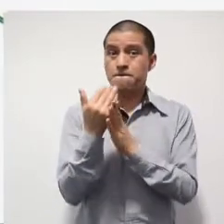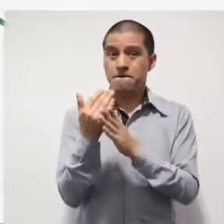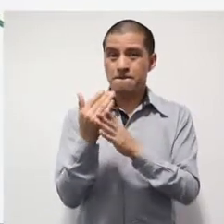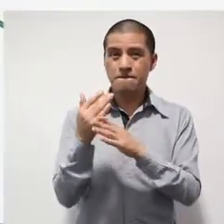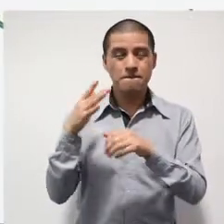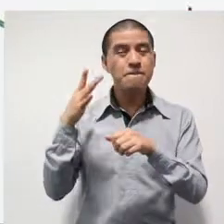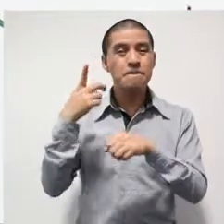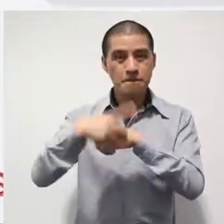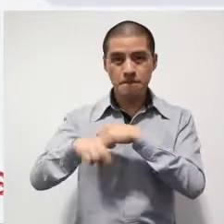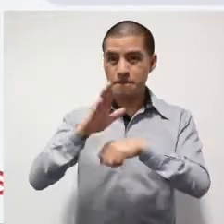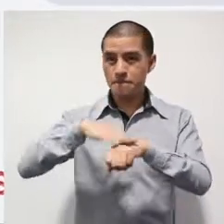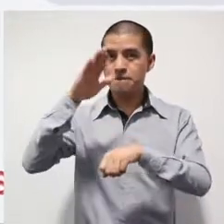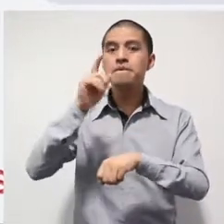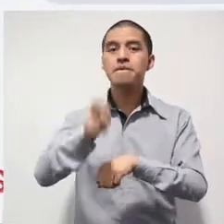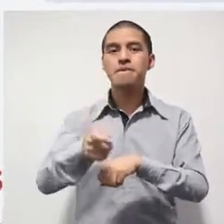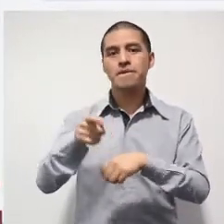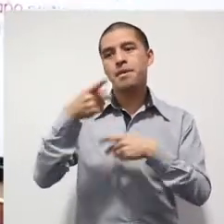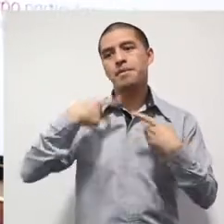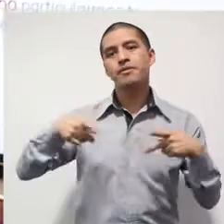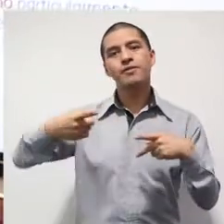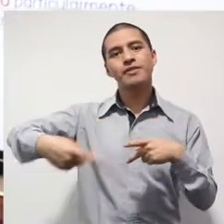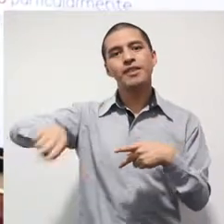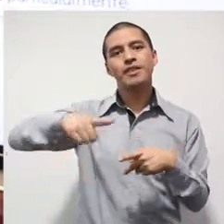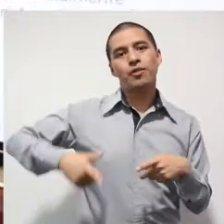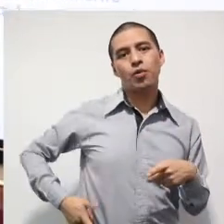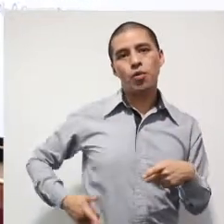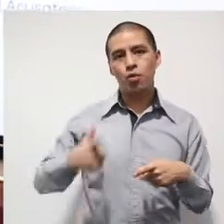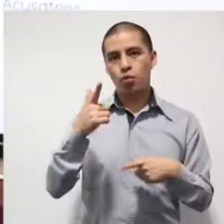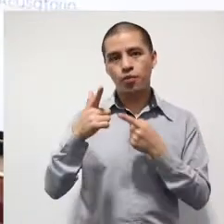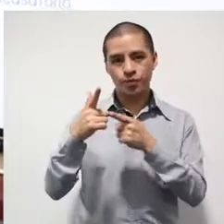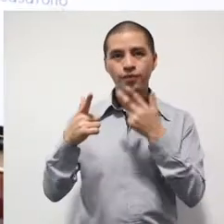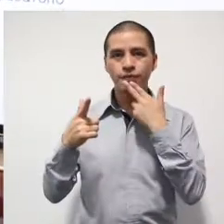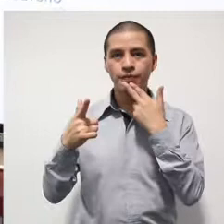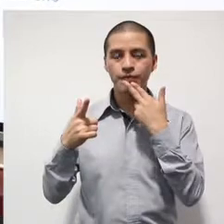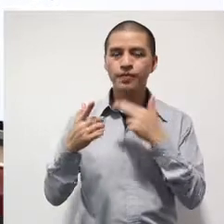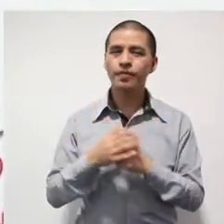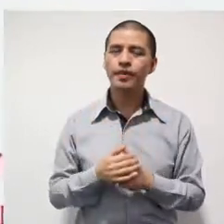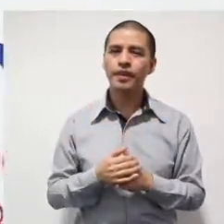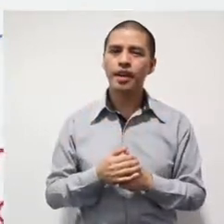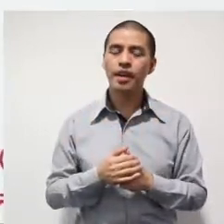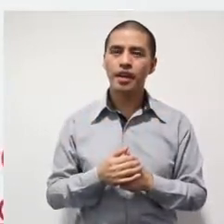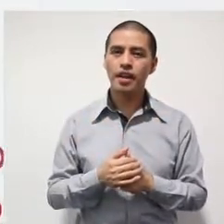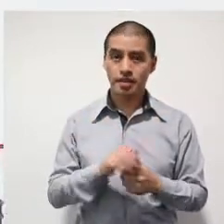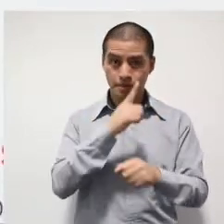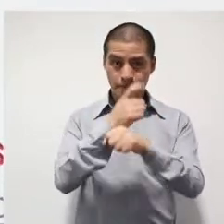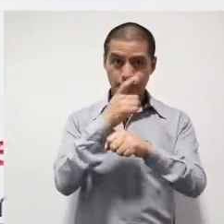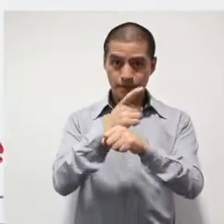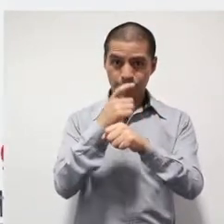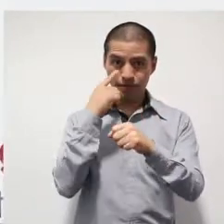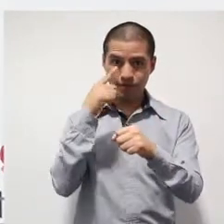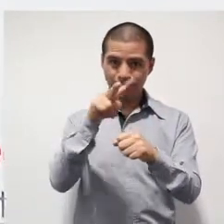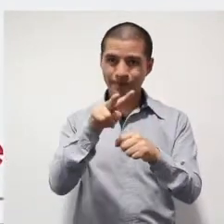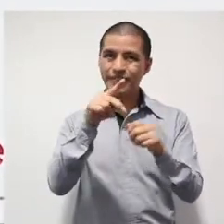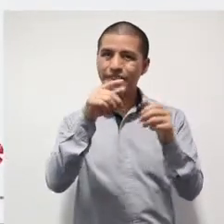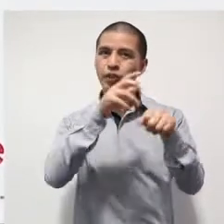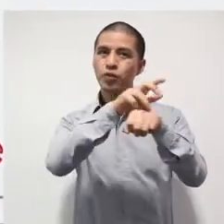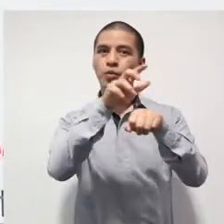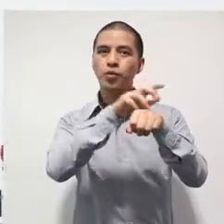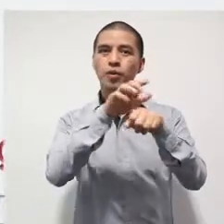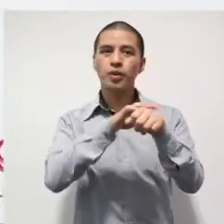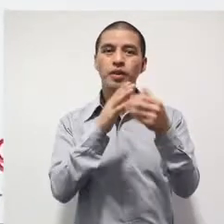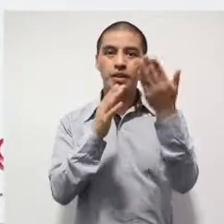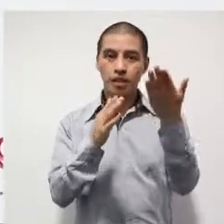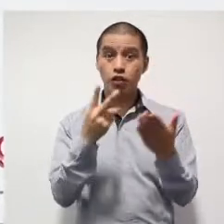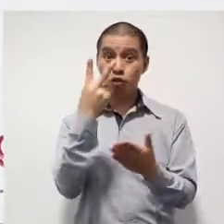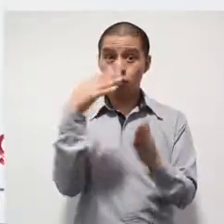se cometen a través de la portación de armas de fuego. Aquí tienes ya un primer número que te muestra cómo estas